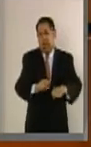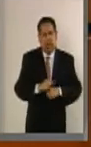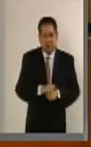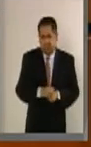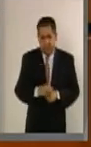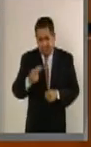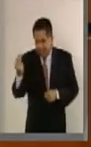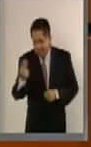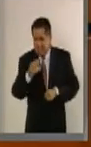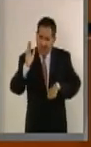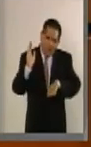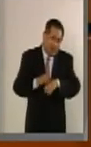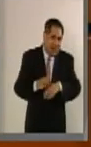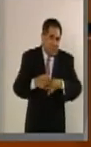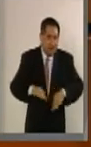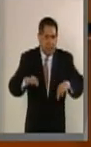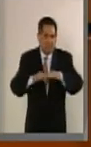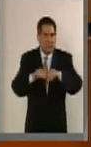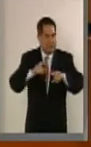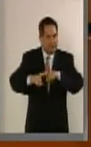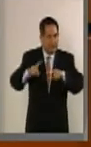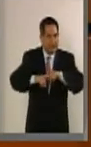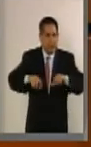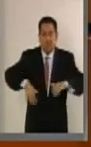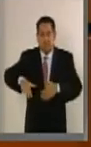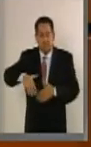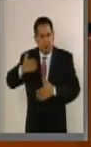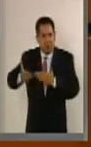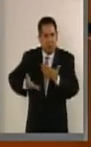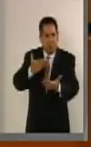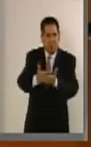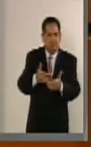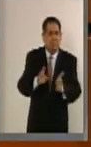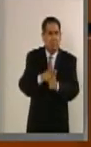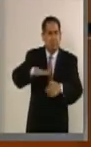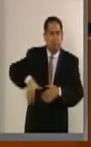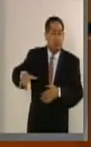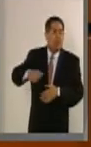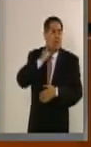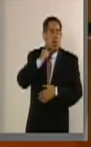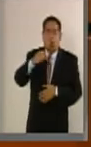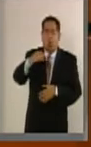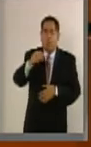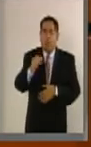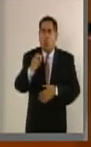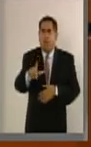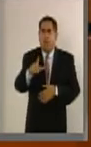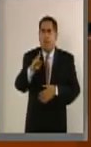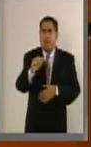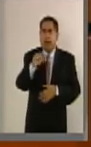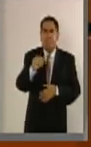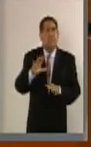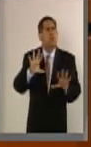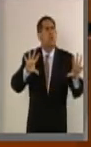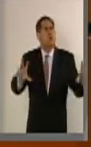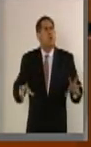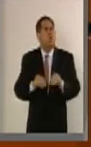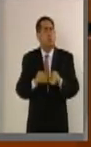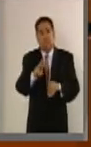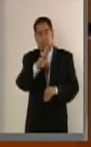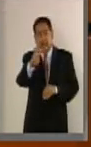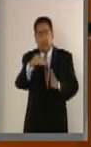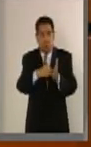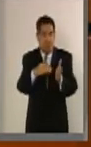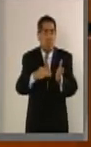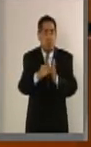necesarias entonces las acciones planteadas aquí por el senador Manuel Bartlett, que sí suman alrededor de 300 mil